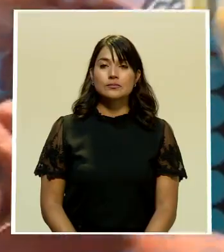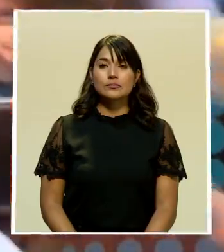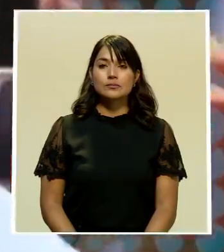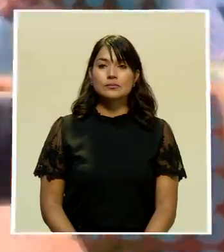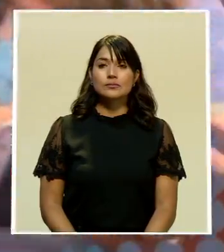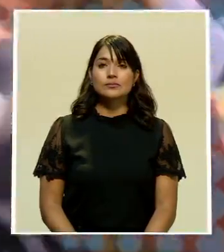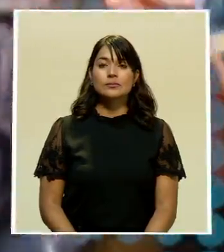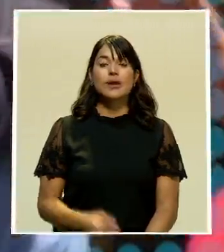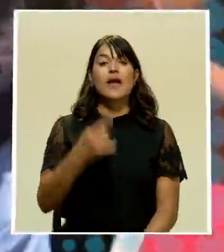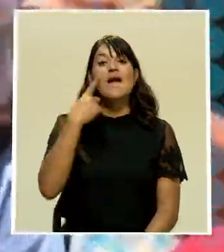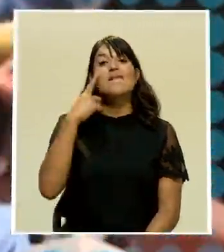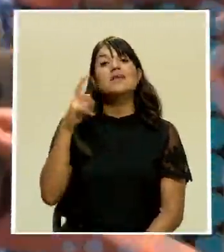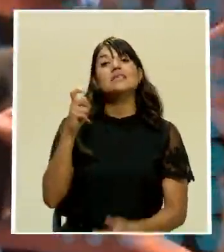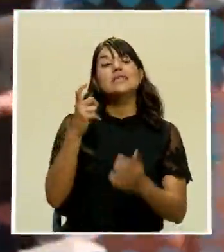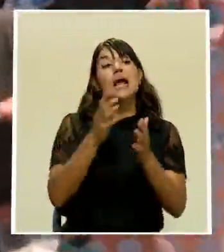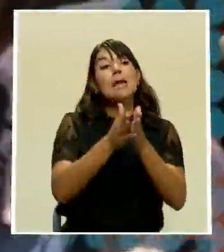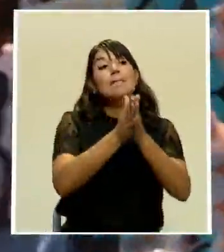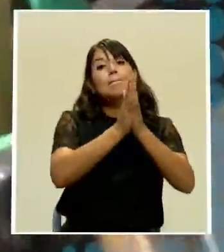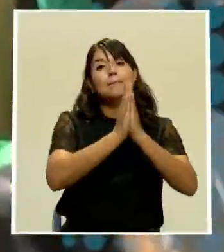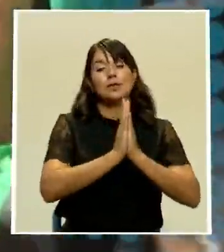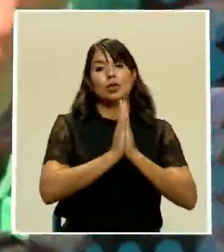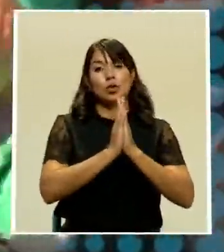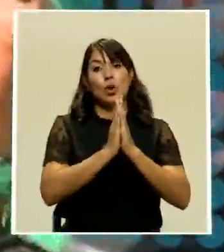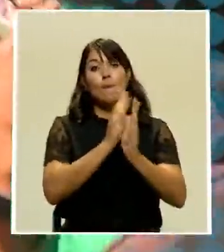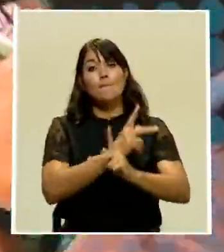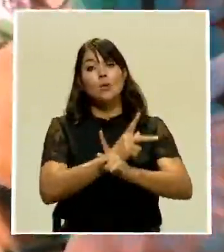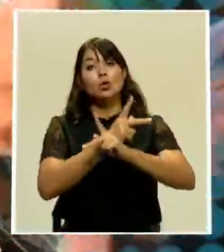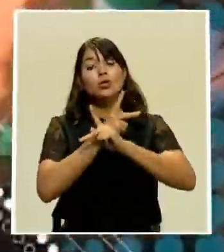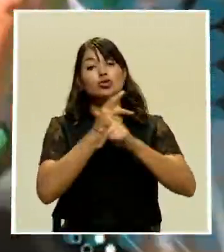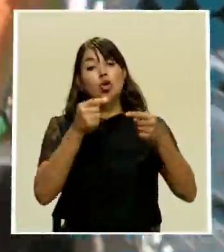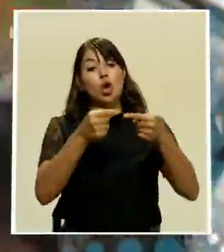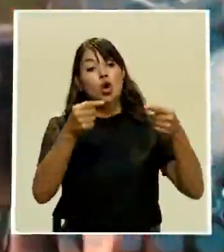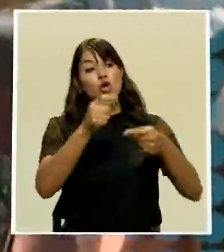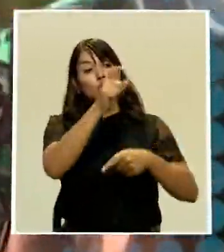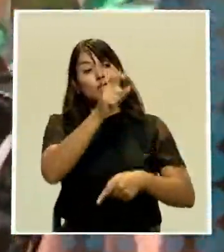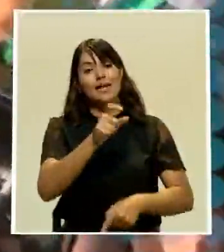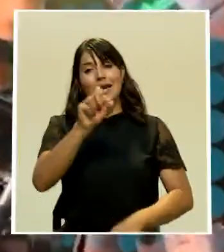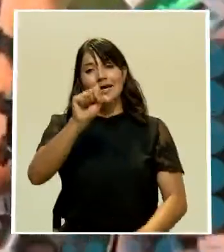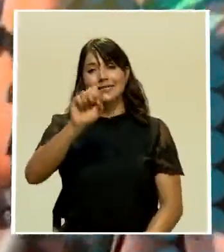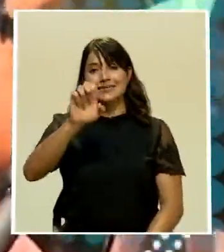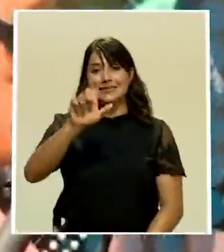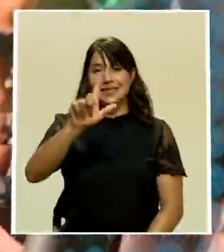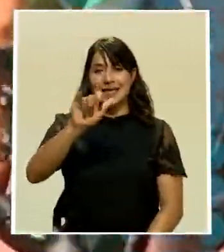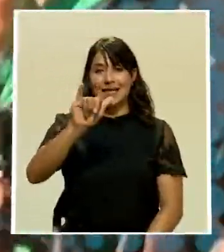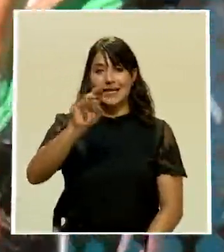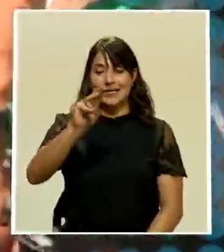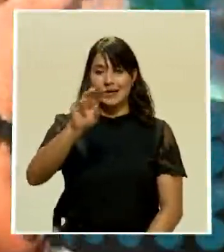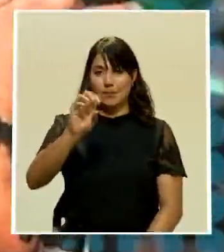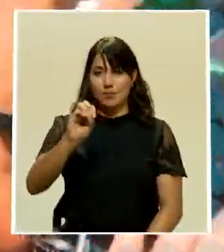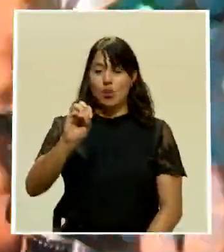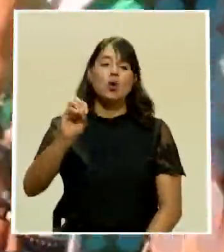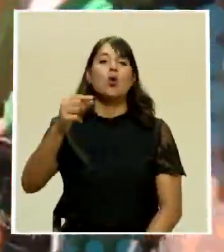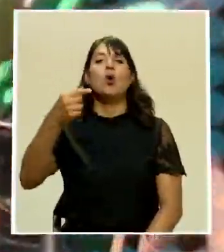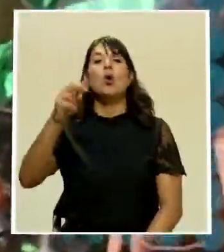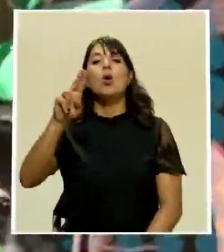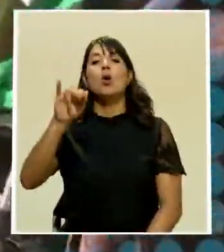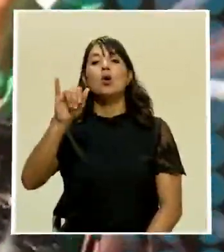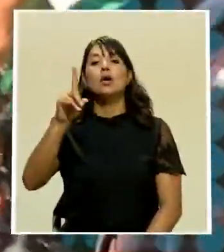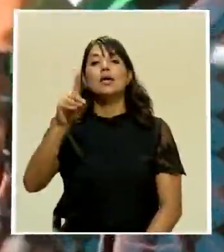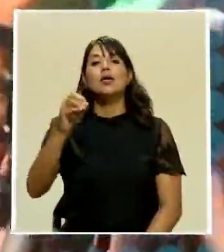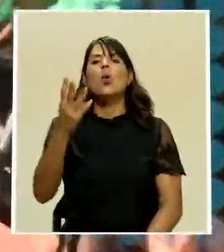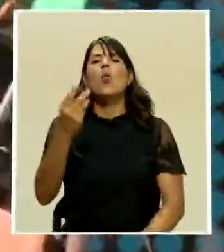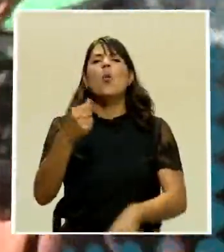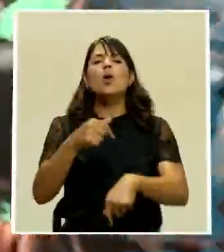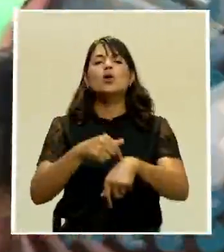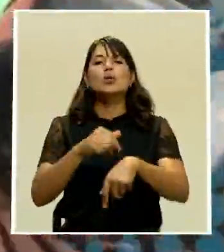La Fiscalía solicitó medidas cautelares contra Celimo Guido por un plazo de seis meses, mientras avanza la